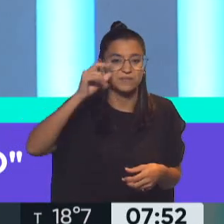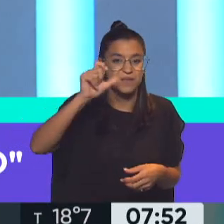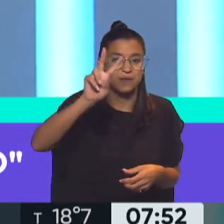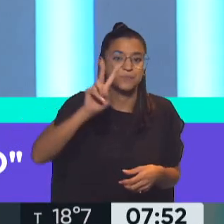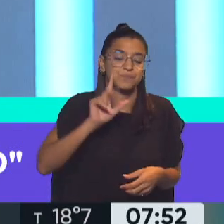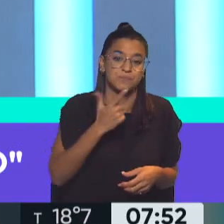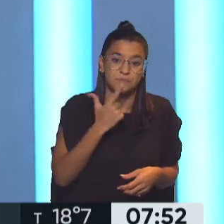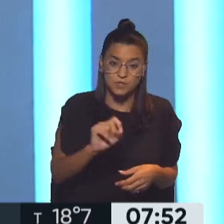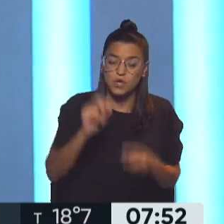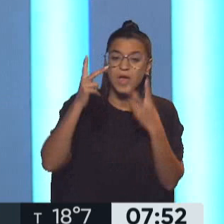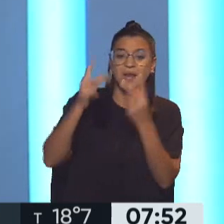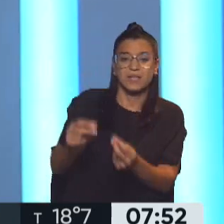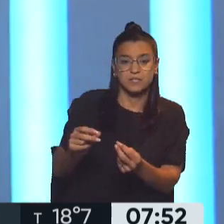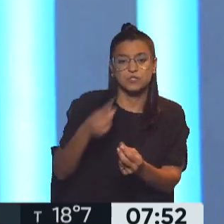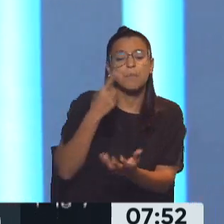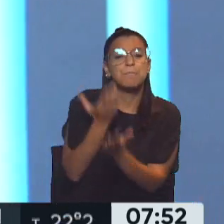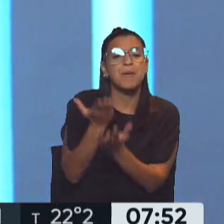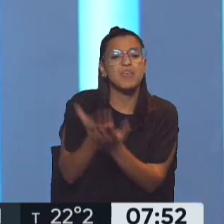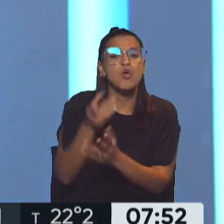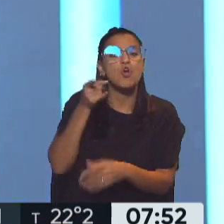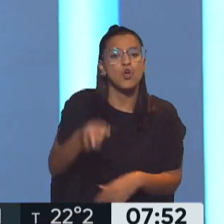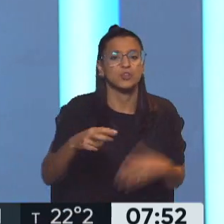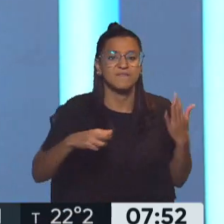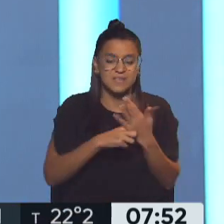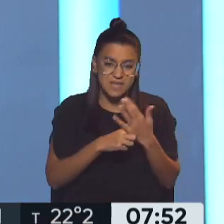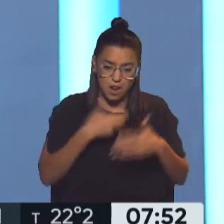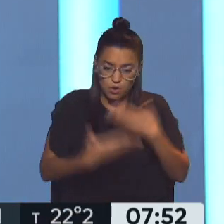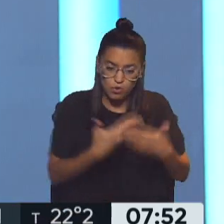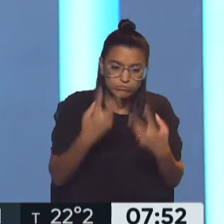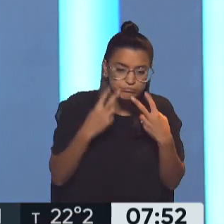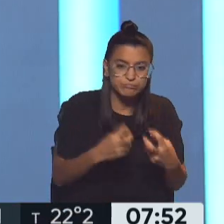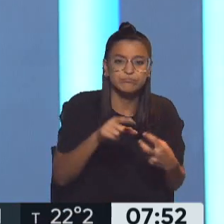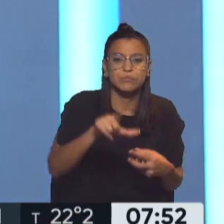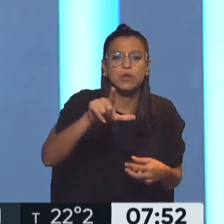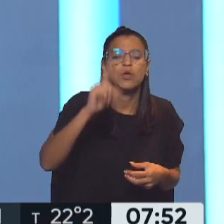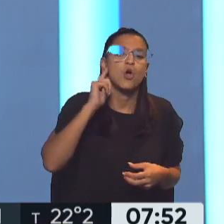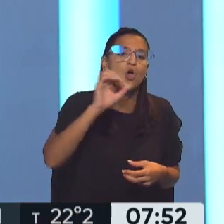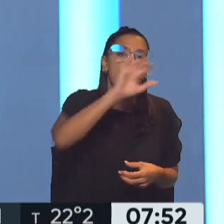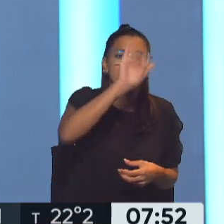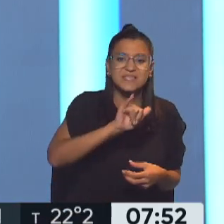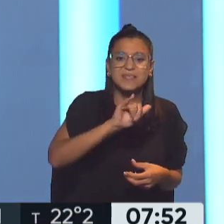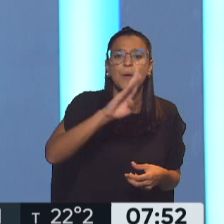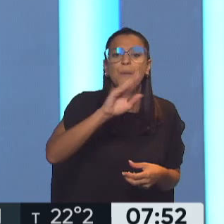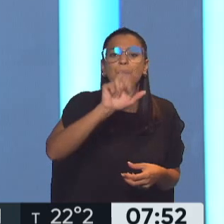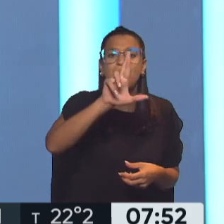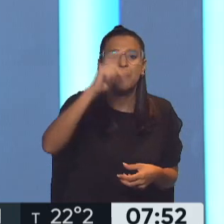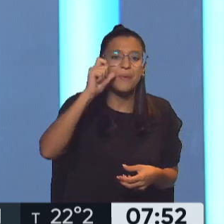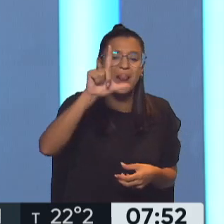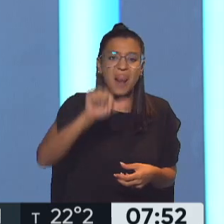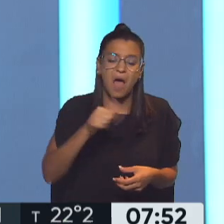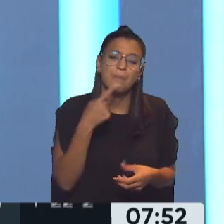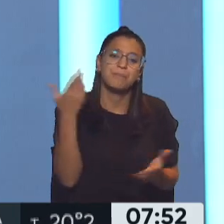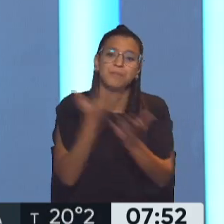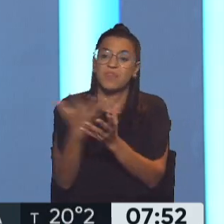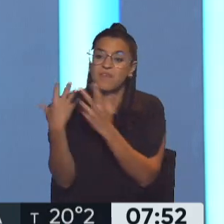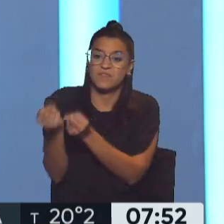rechazó la recusación contra el fiscal que llevó adelante la investigación, Leonel Gómez Barbera, lo habían recusado los